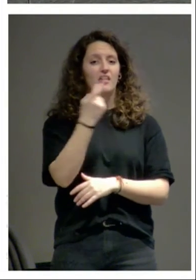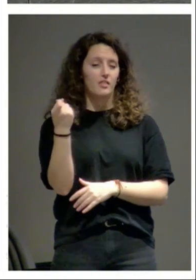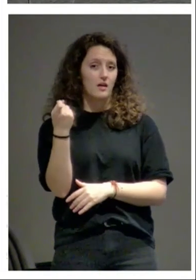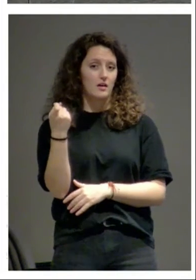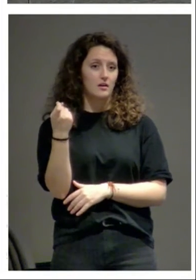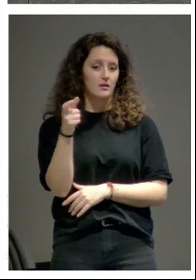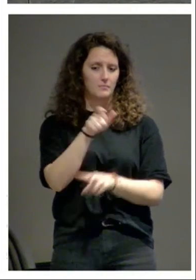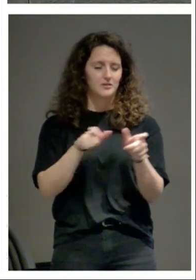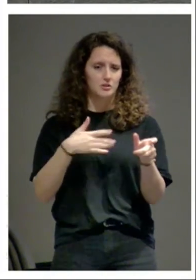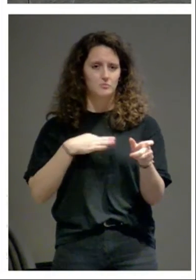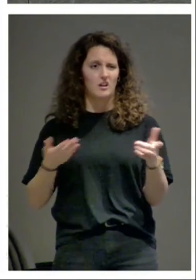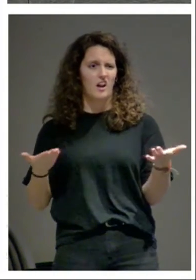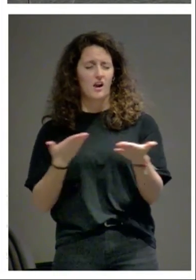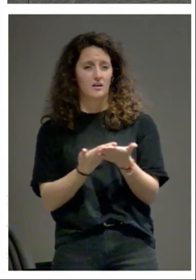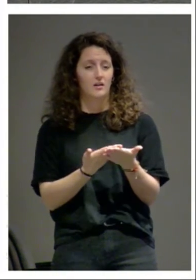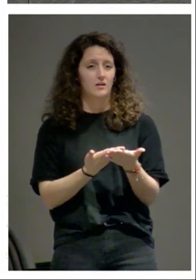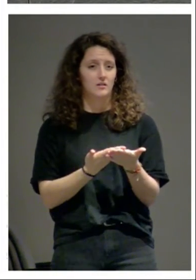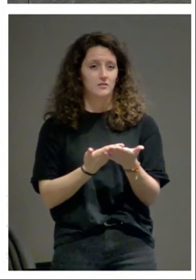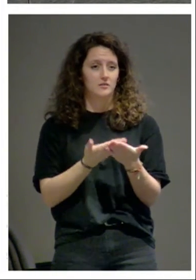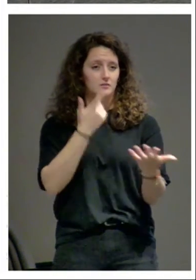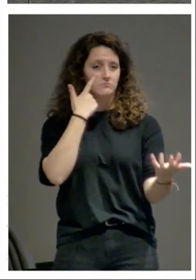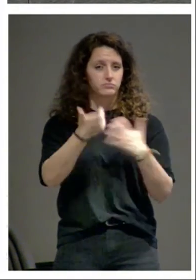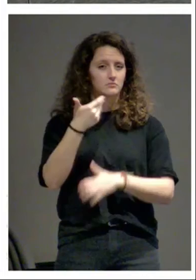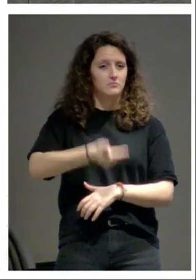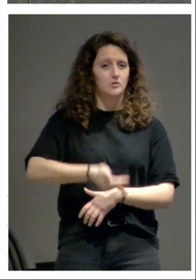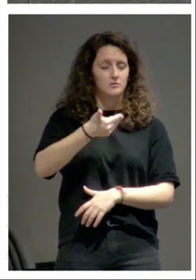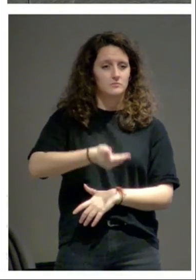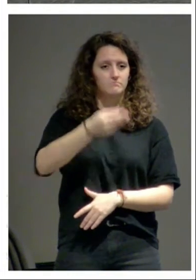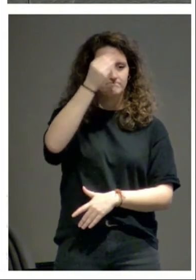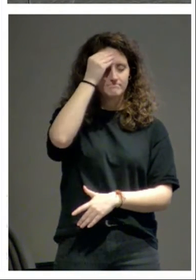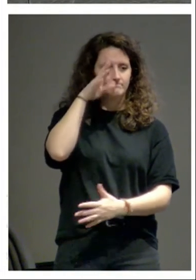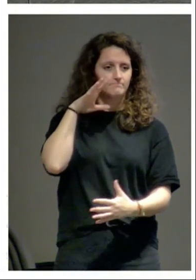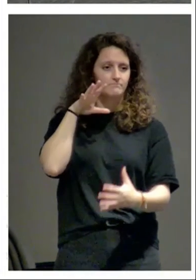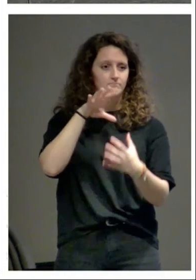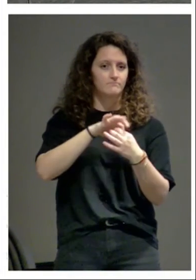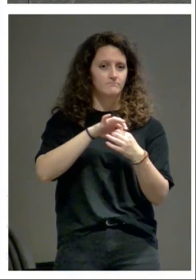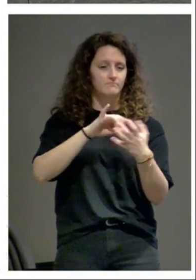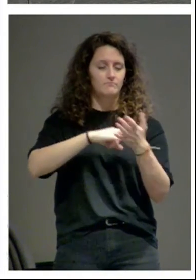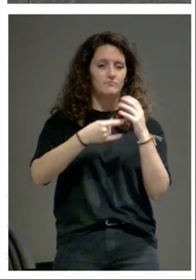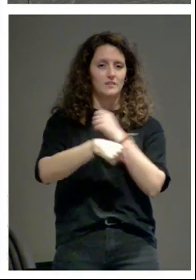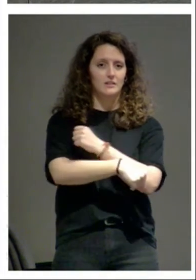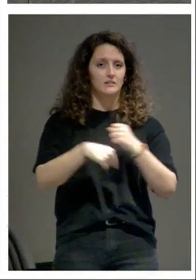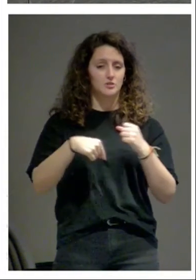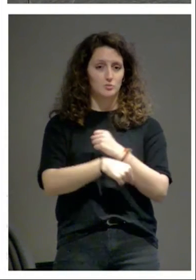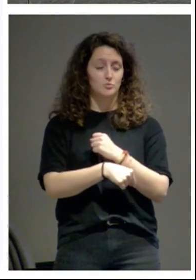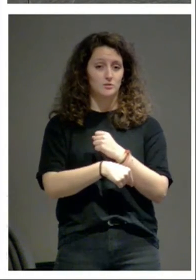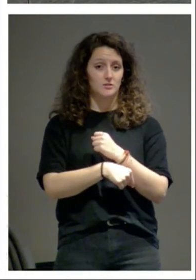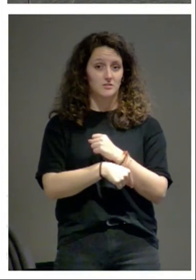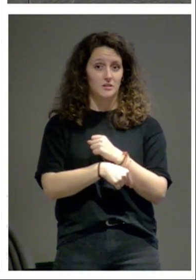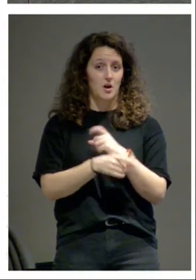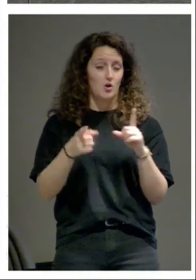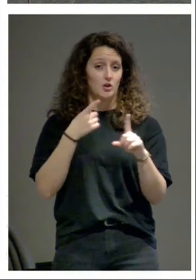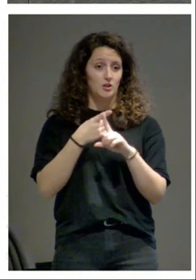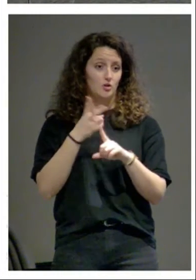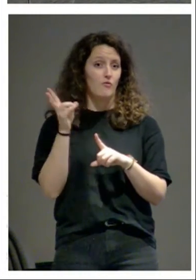podían encargar obras importantes pensando en arquitectura que fuesen a servir